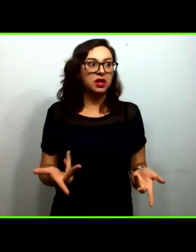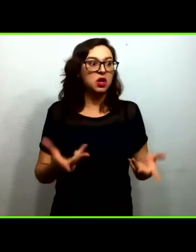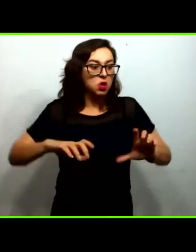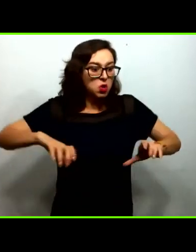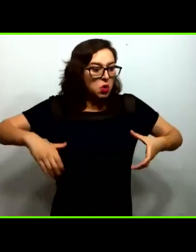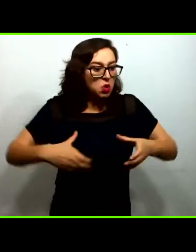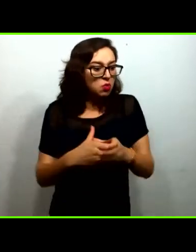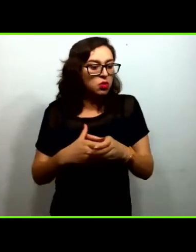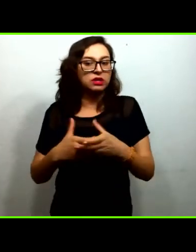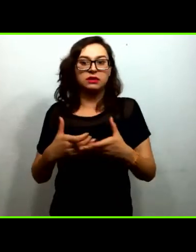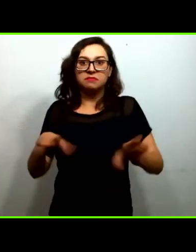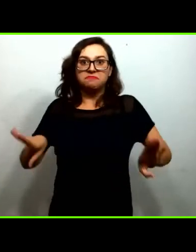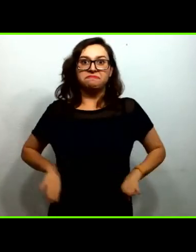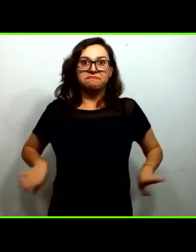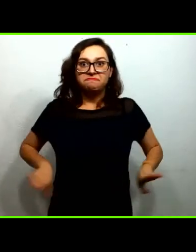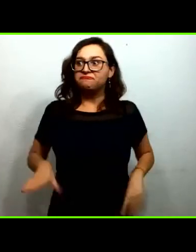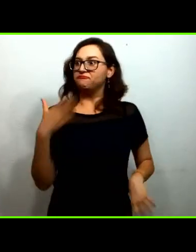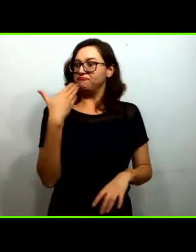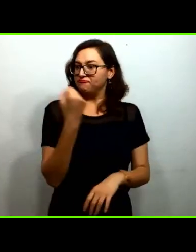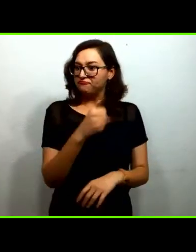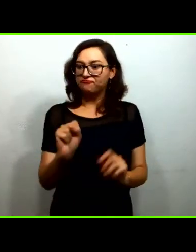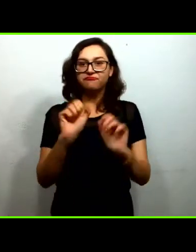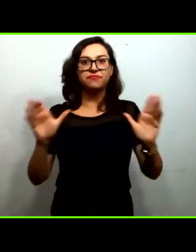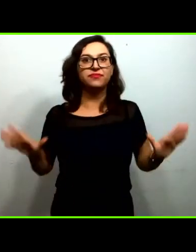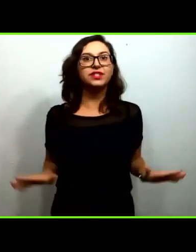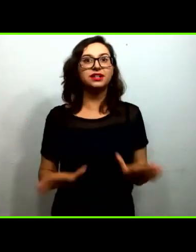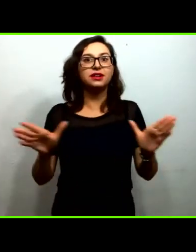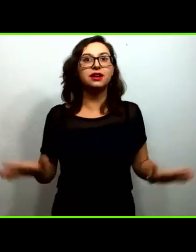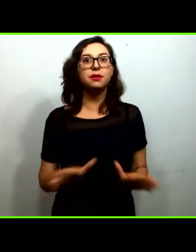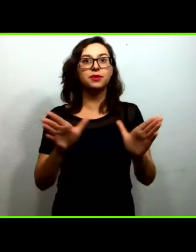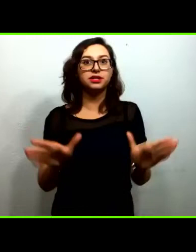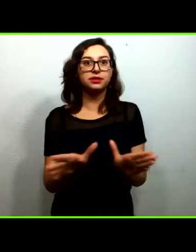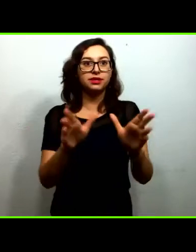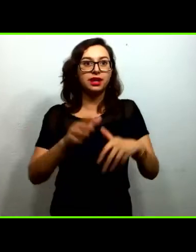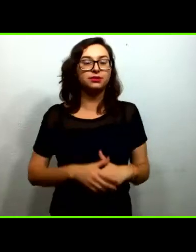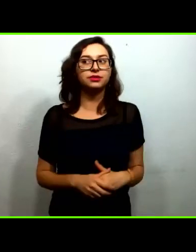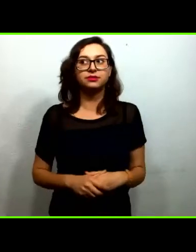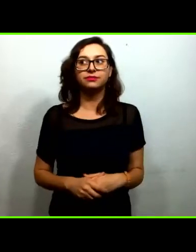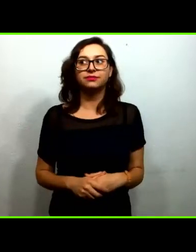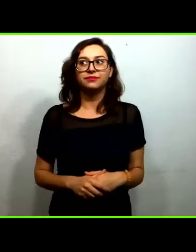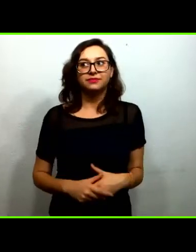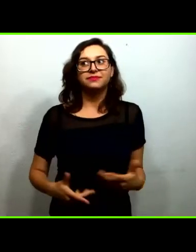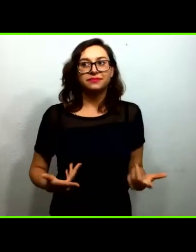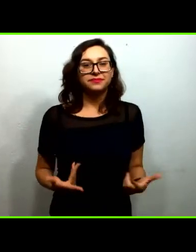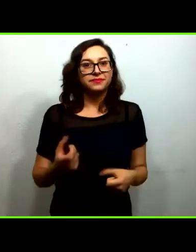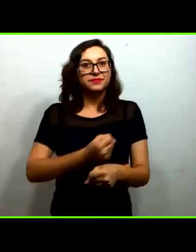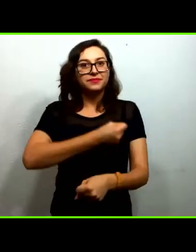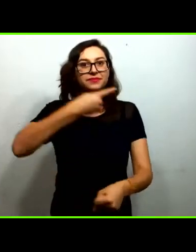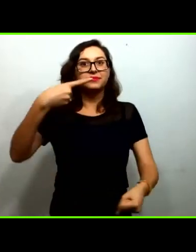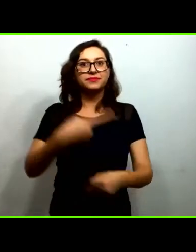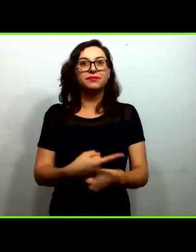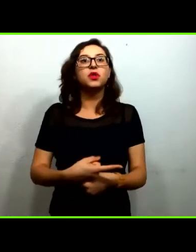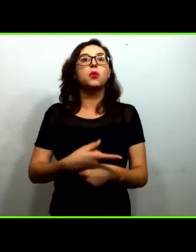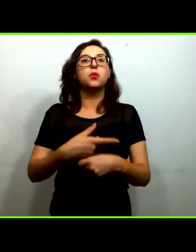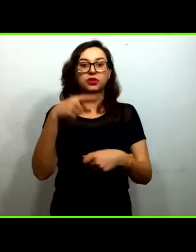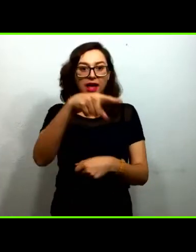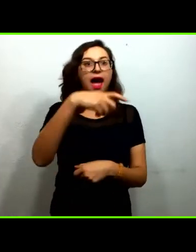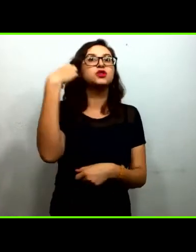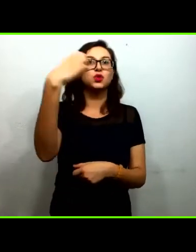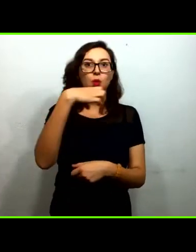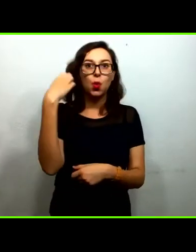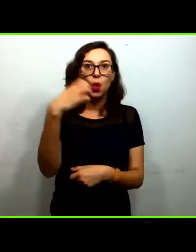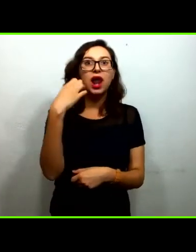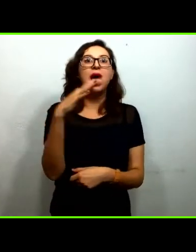todas las habilidades que se necesitan entonces ahí tendremos una gran oportunidad para que sean las propias escuelas las que